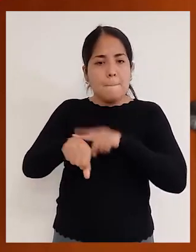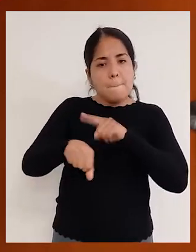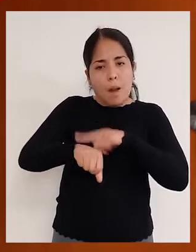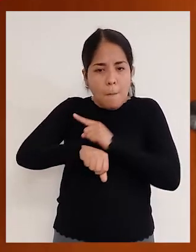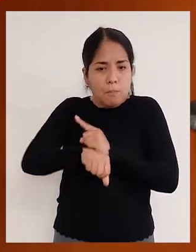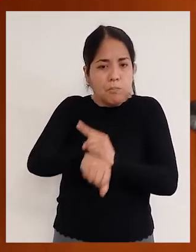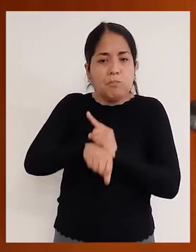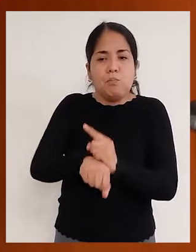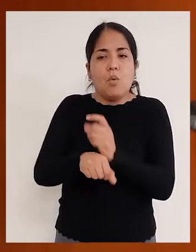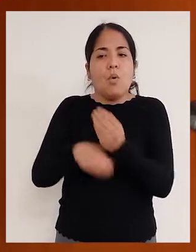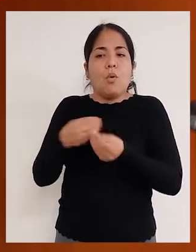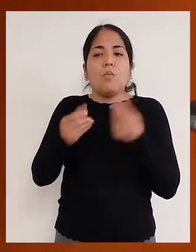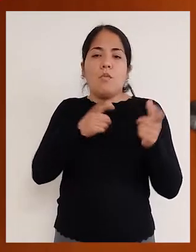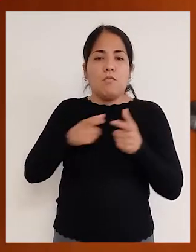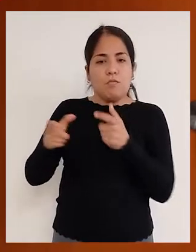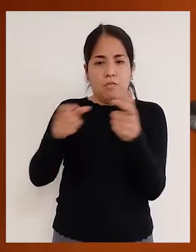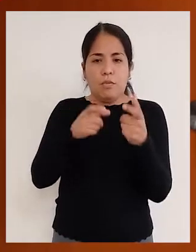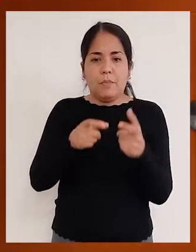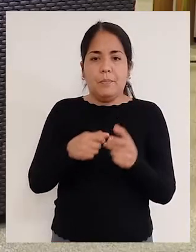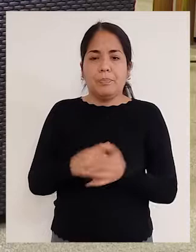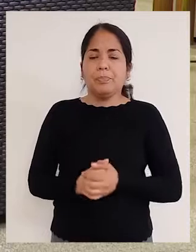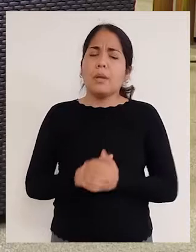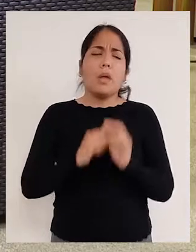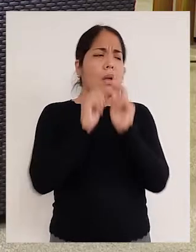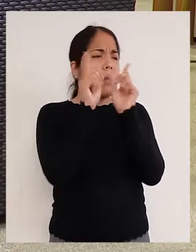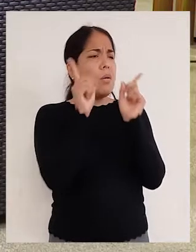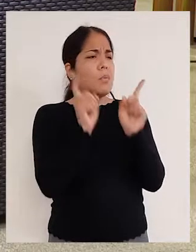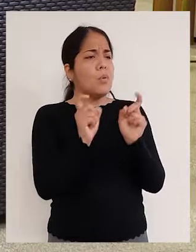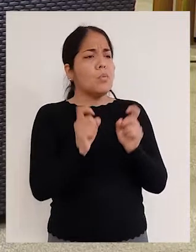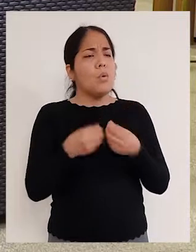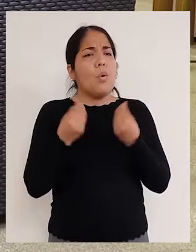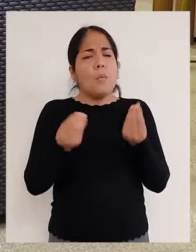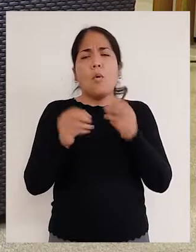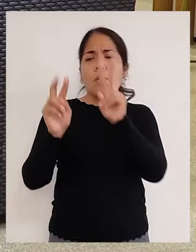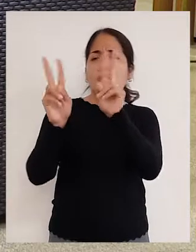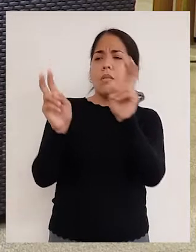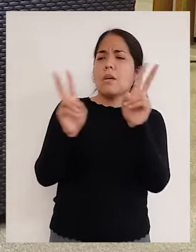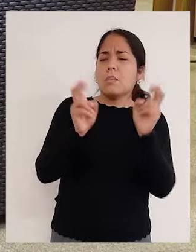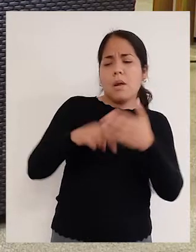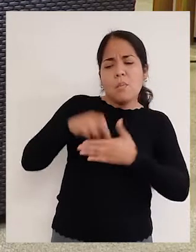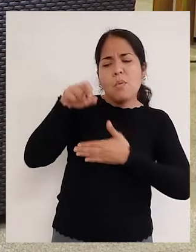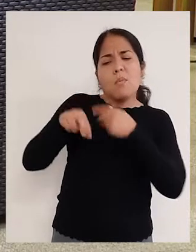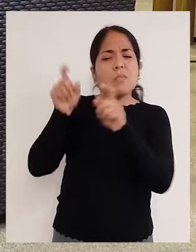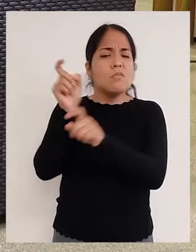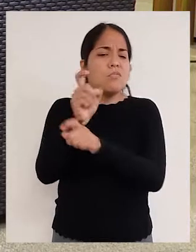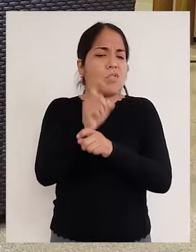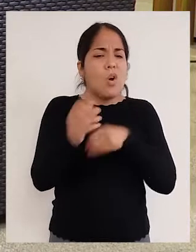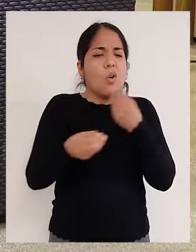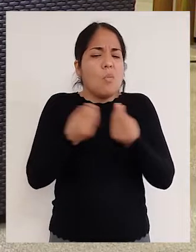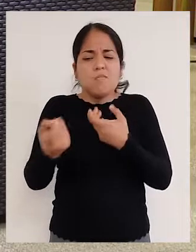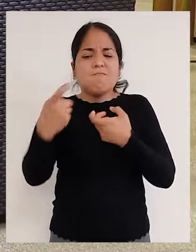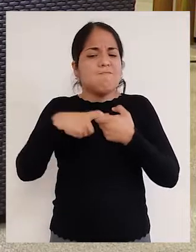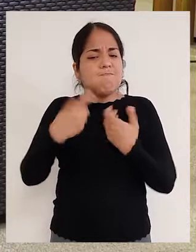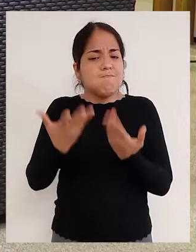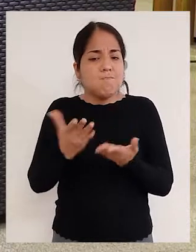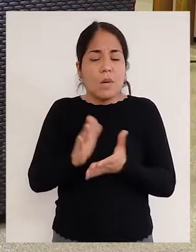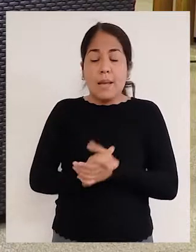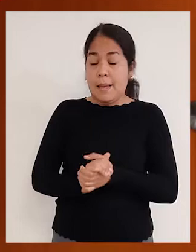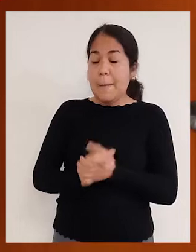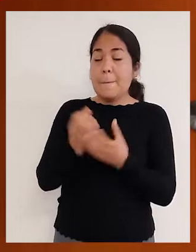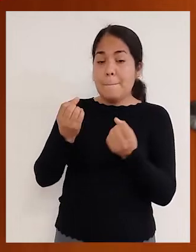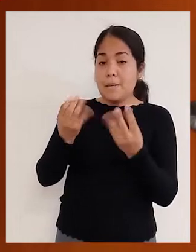activar de una manera más ágil los errores de fiscalización. ¿Cuáles son los temas centrales, digamos, que se abordan en el programa y cómo acceder a ellos?